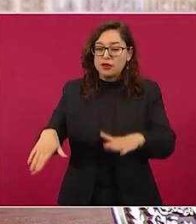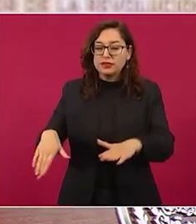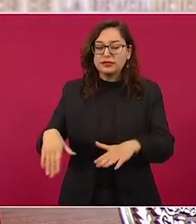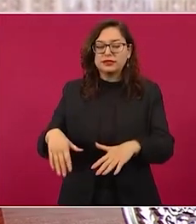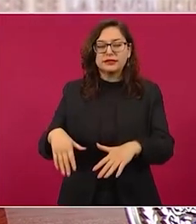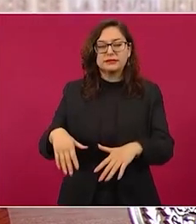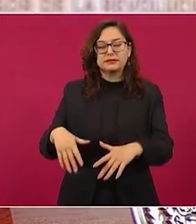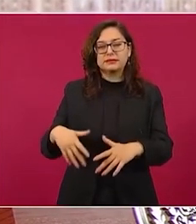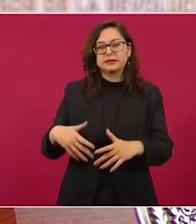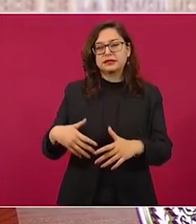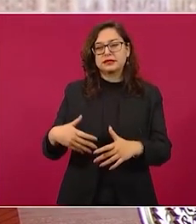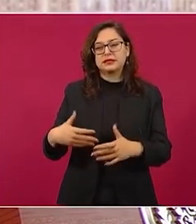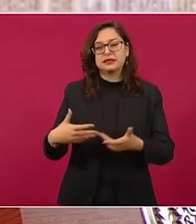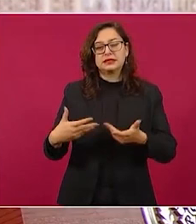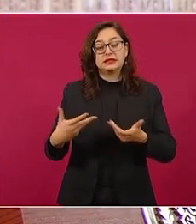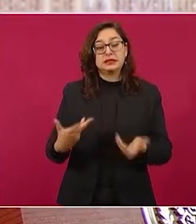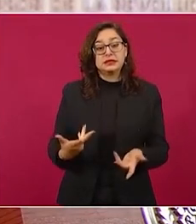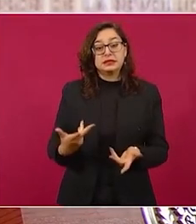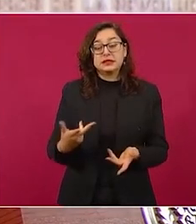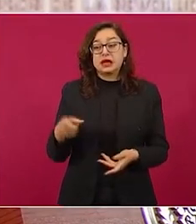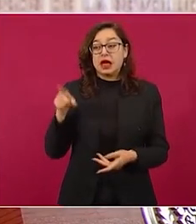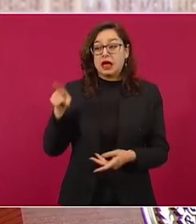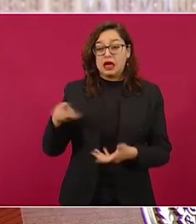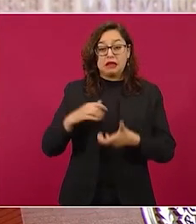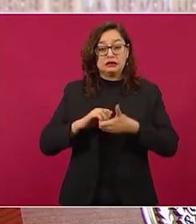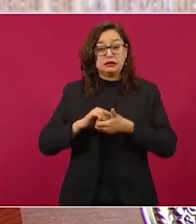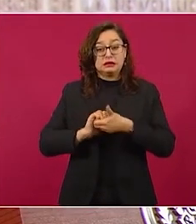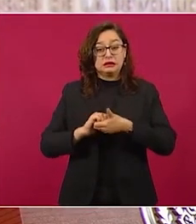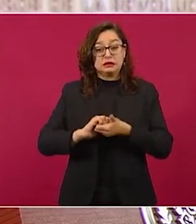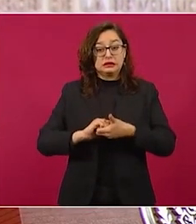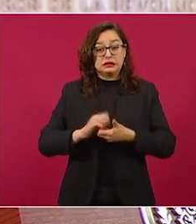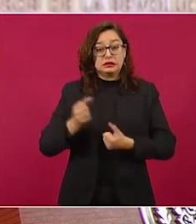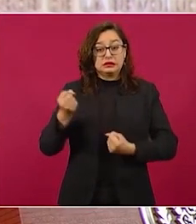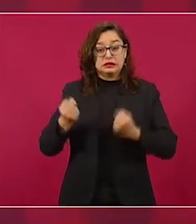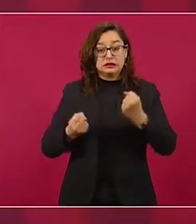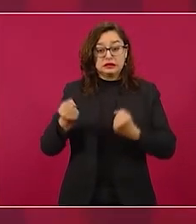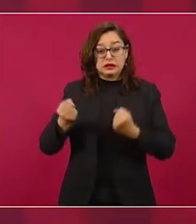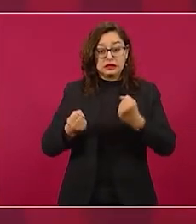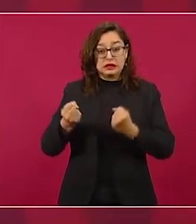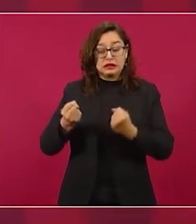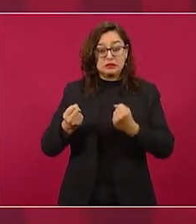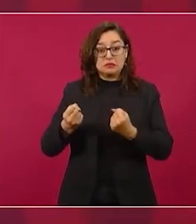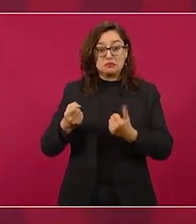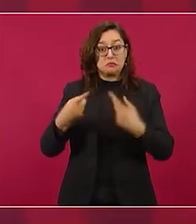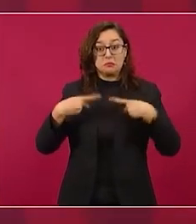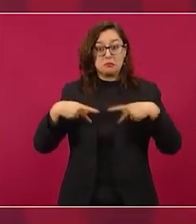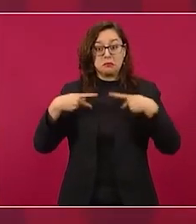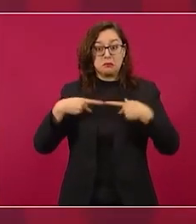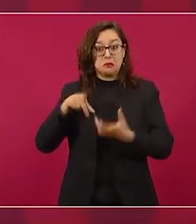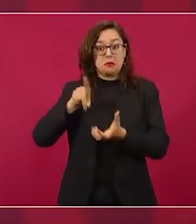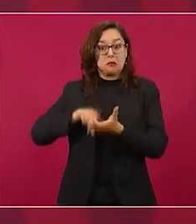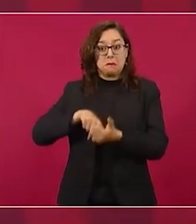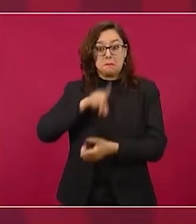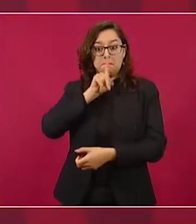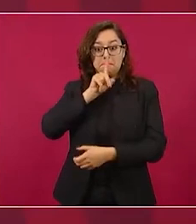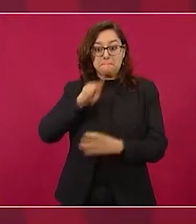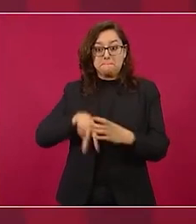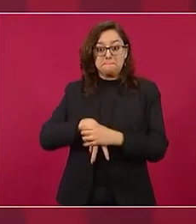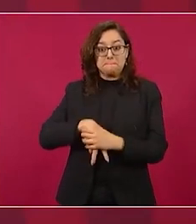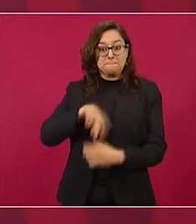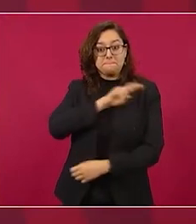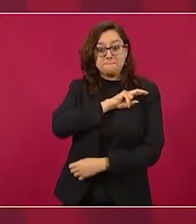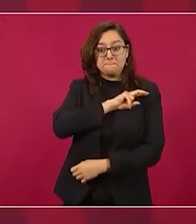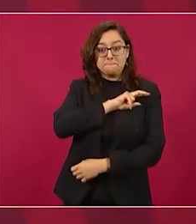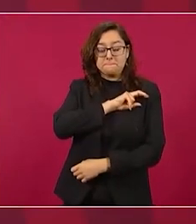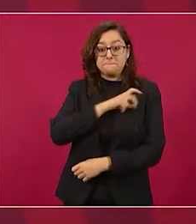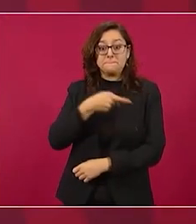suerte de que el tráiler se estrelló en una caseta,